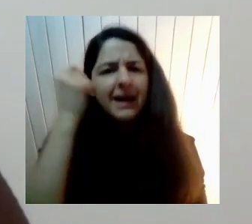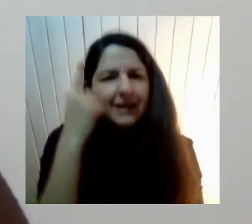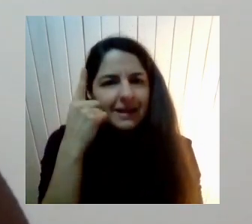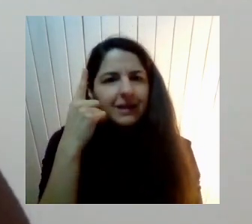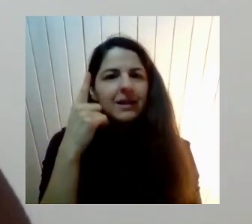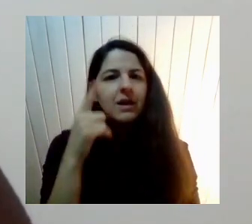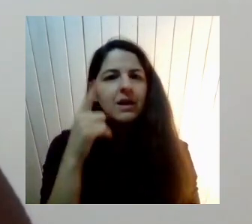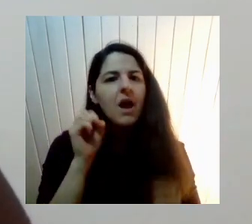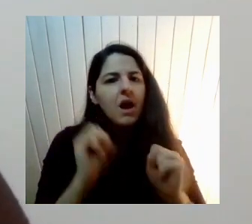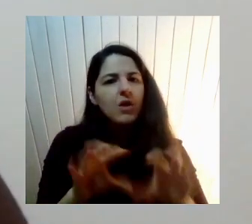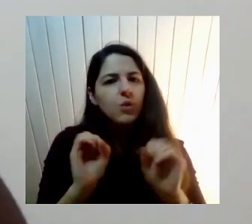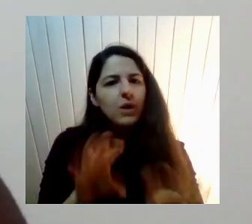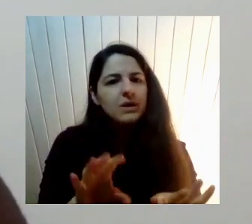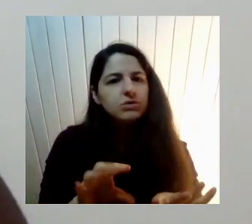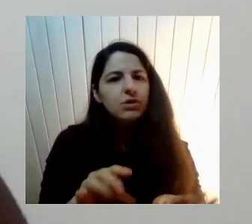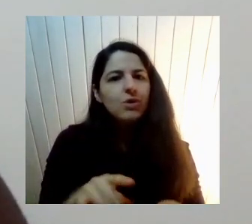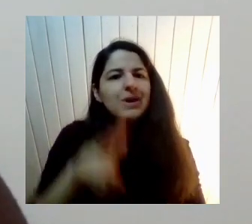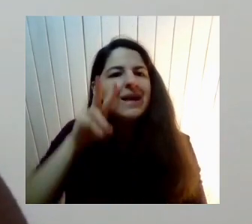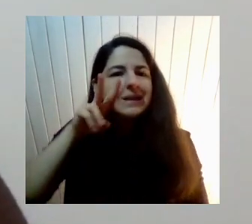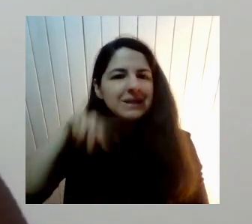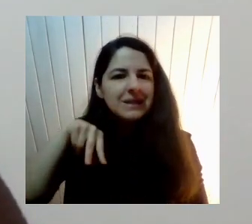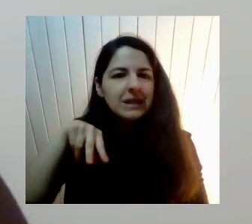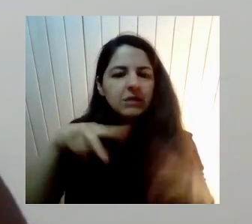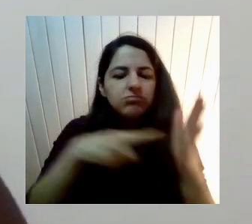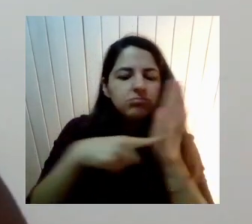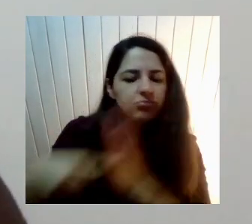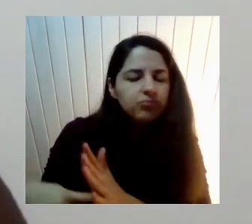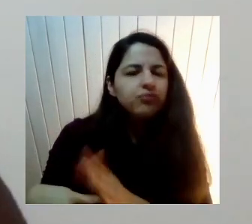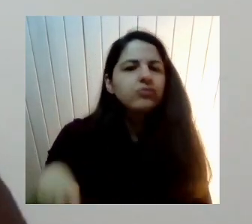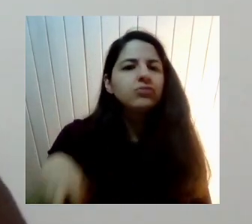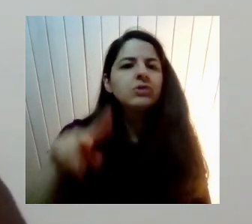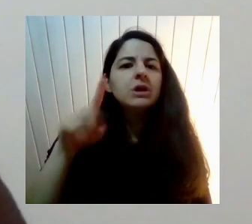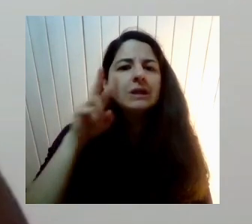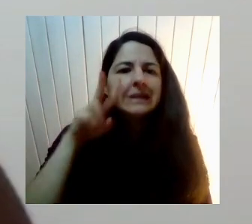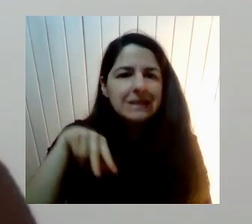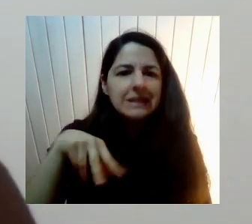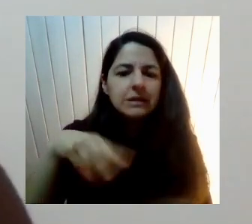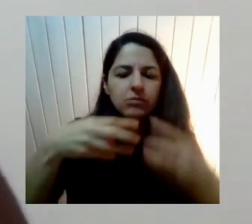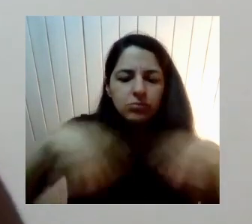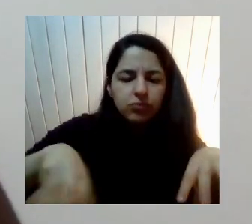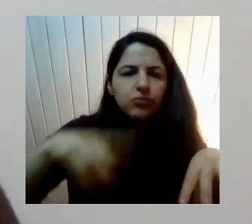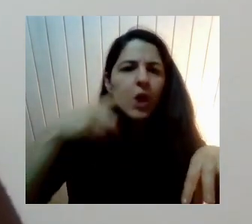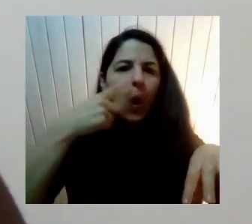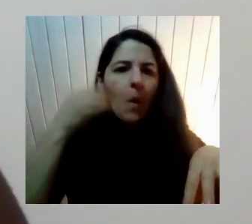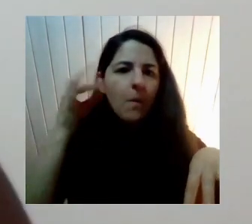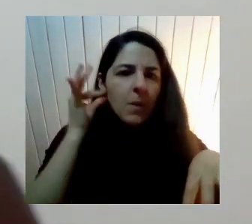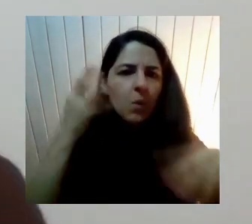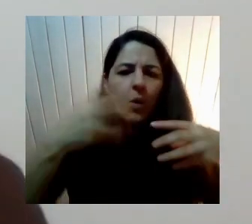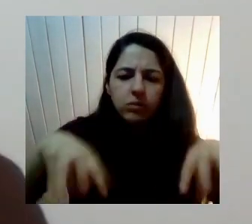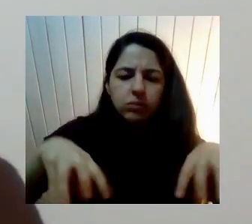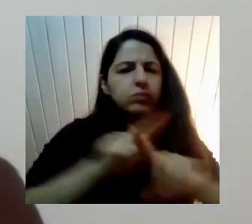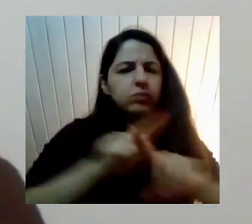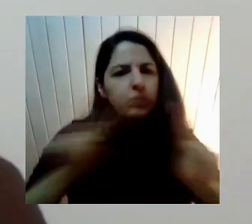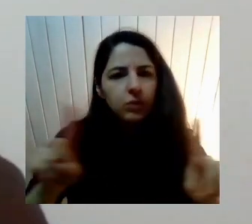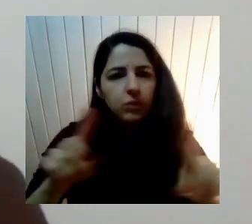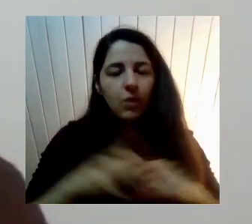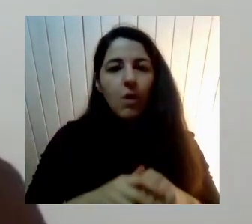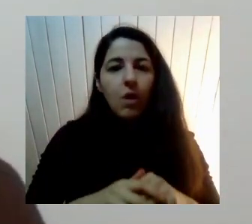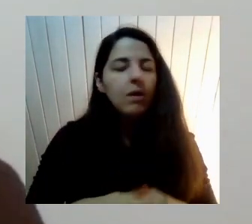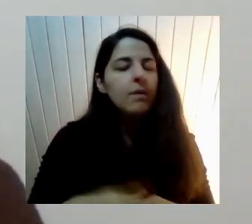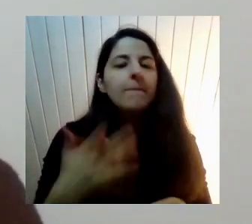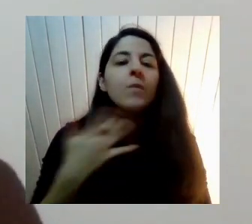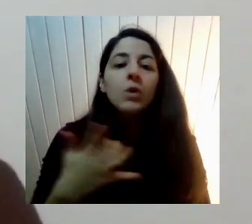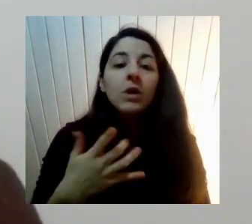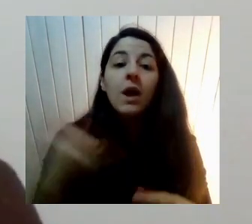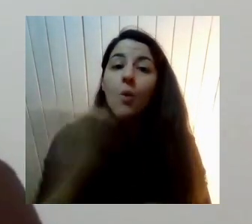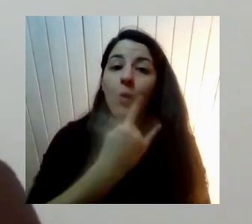Que no hay nada Más evidente hoy día Para decir Qué es la educación No sexista Y por qué es urgente Que las prácticas Que hemos llevado adelante